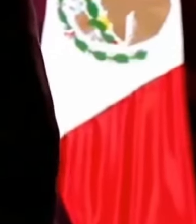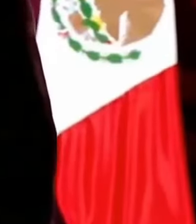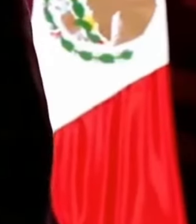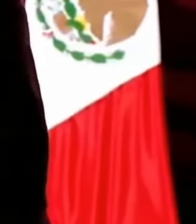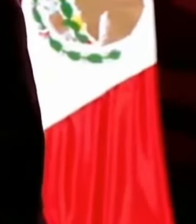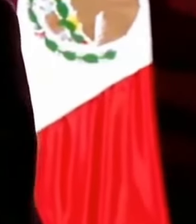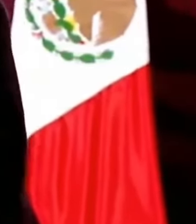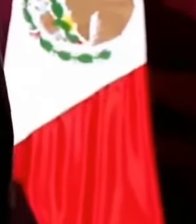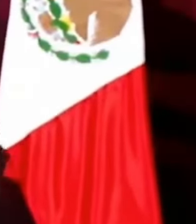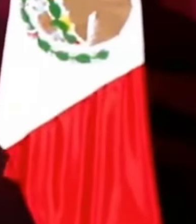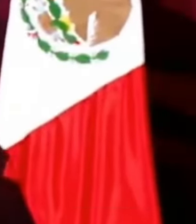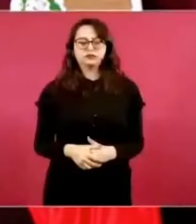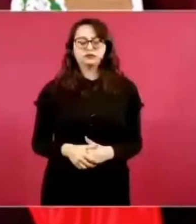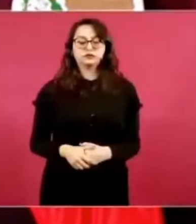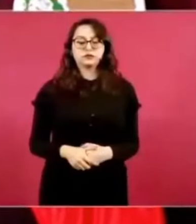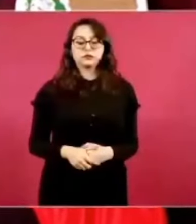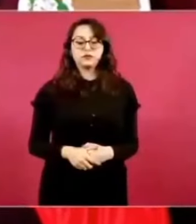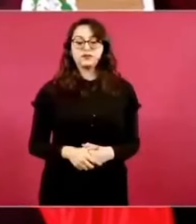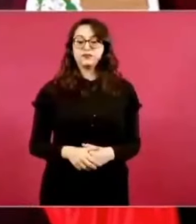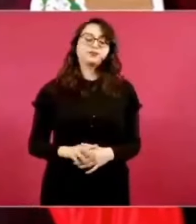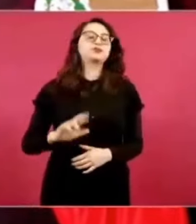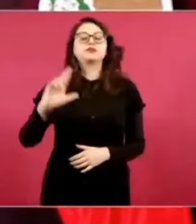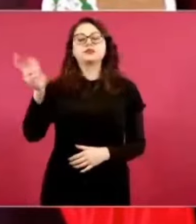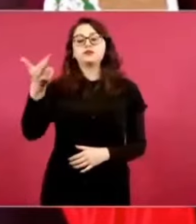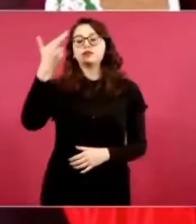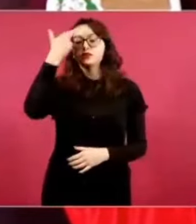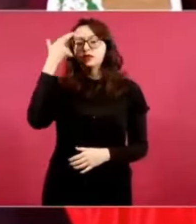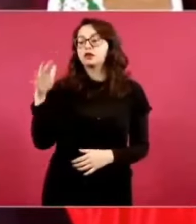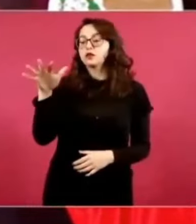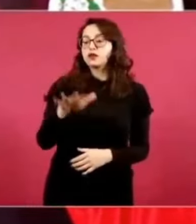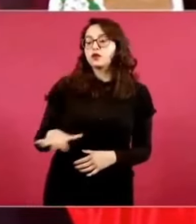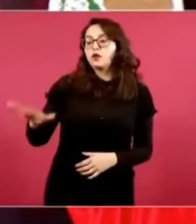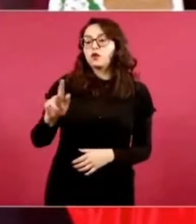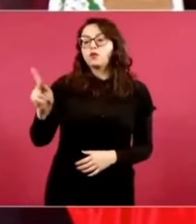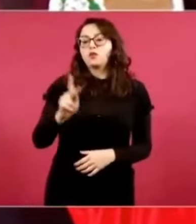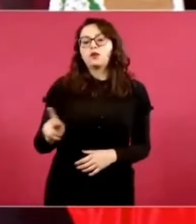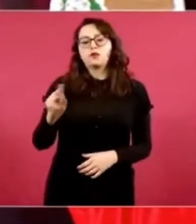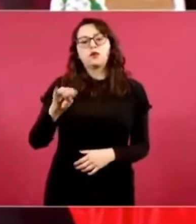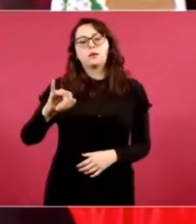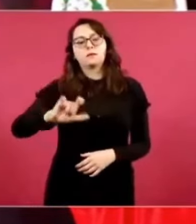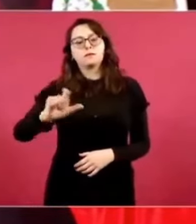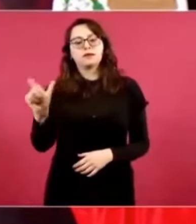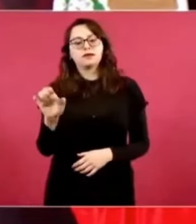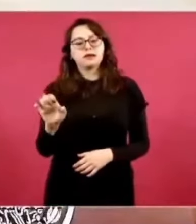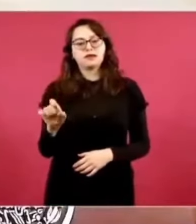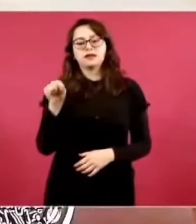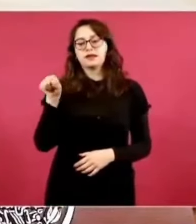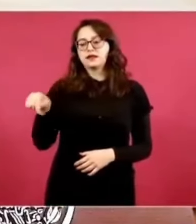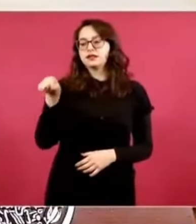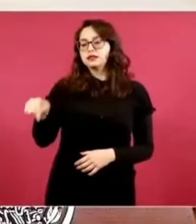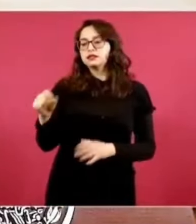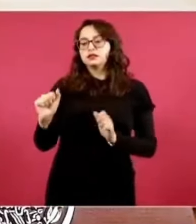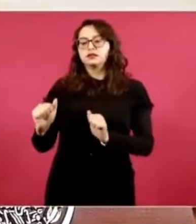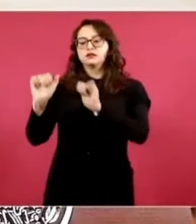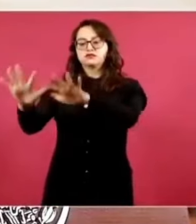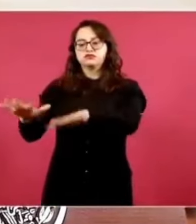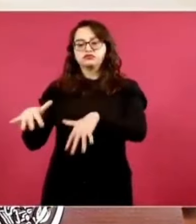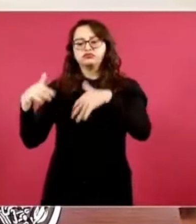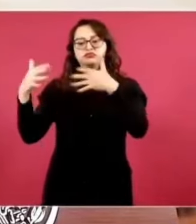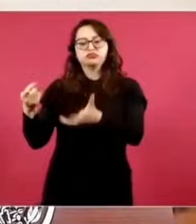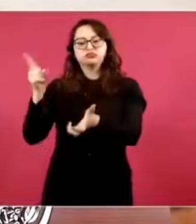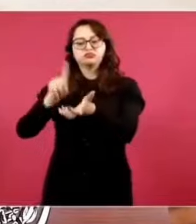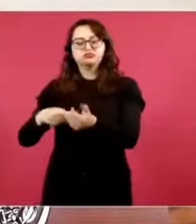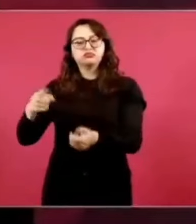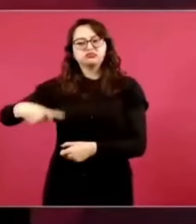asambleas comunitarias, democráticas, llevaba no sé cuántos años sin un homicidio.